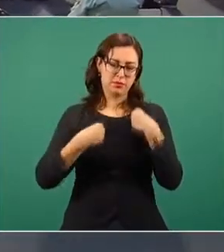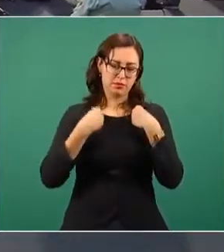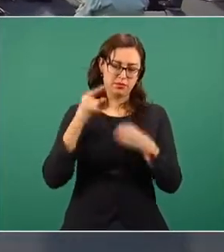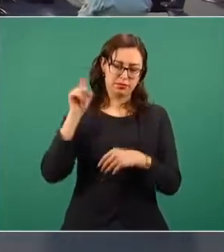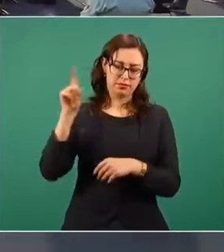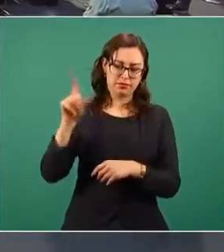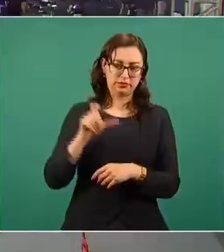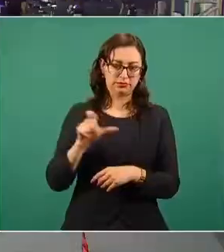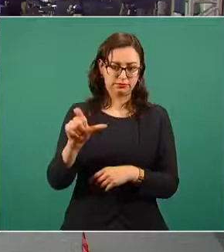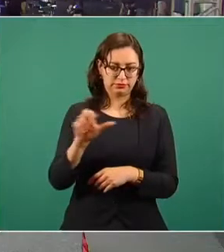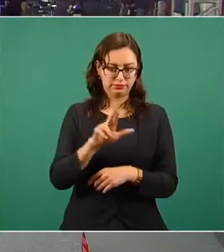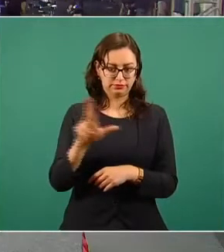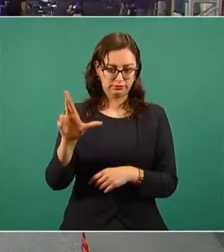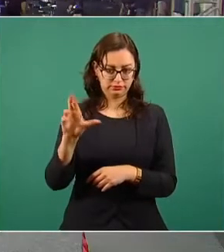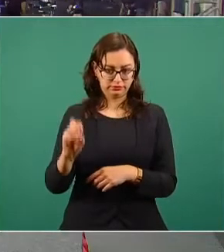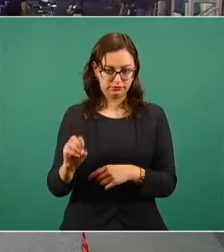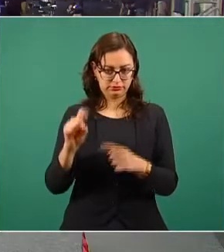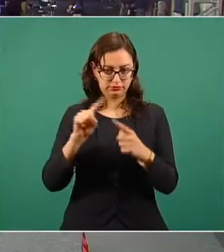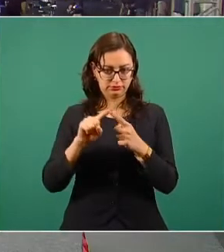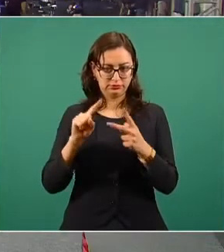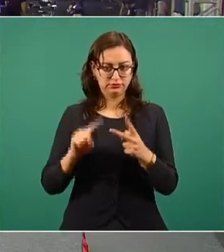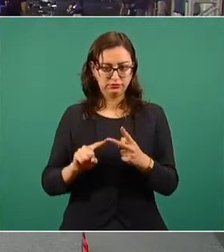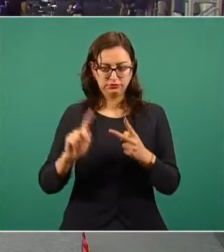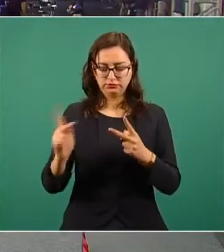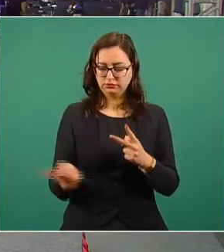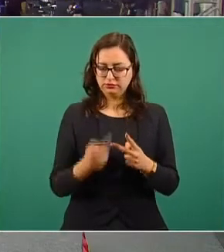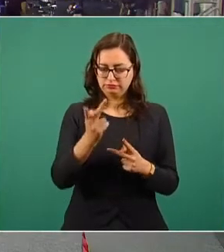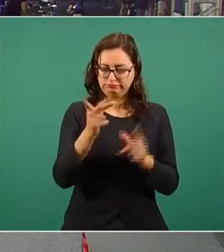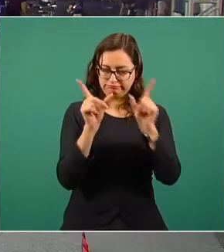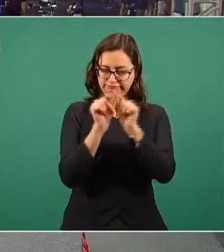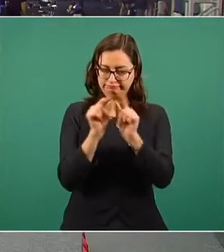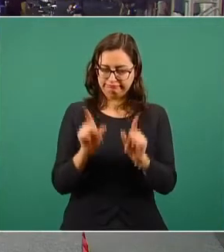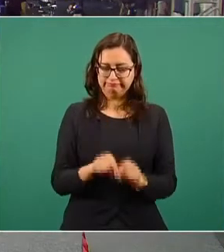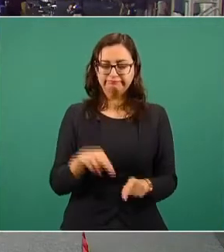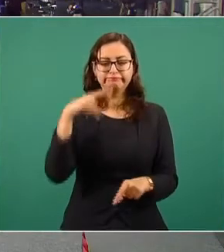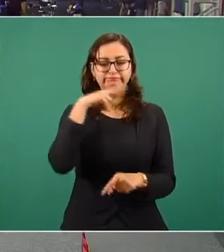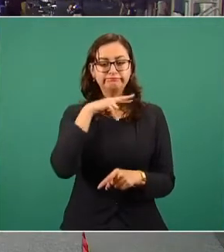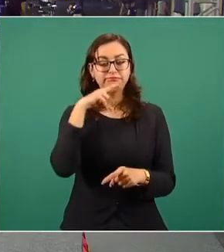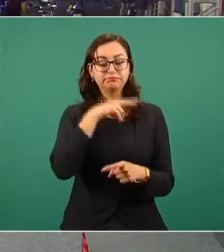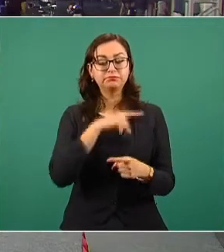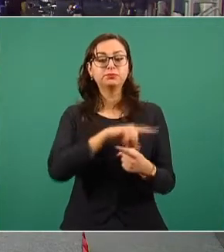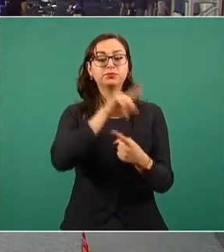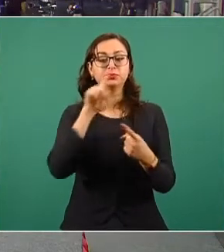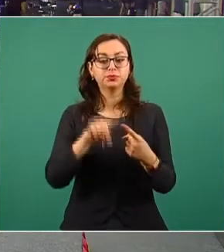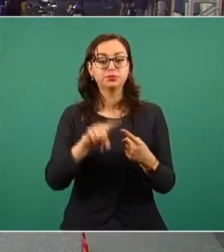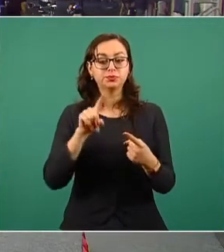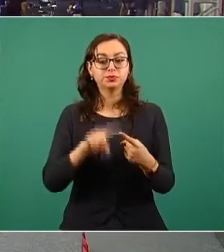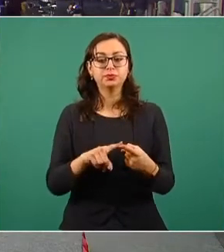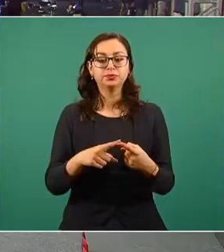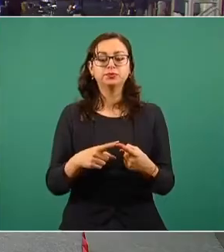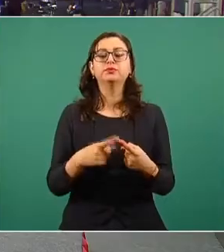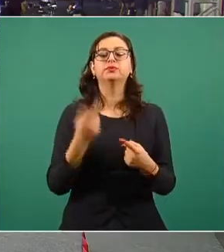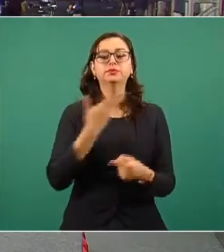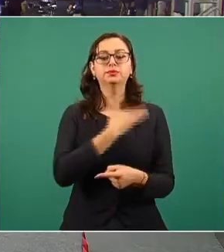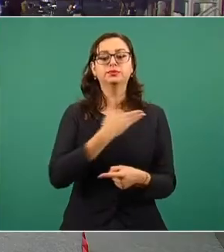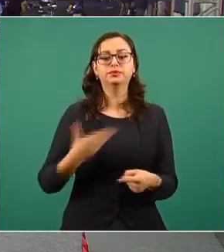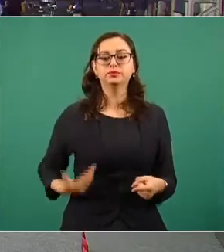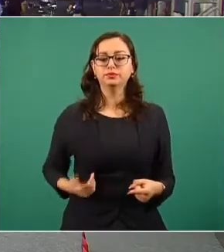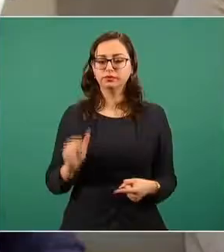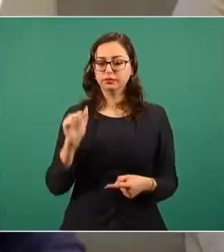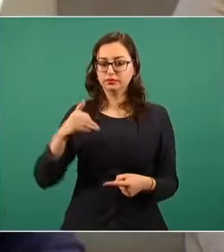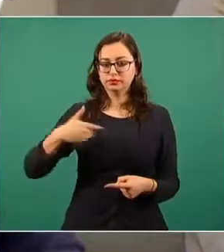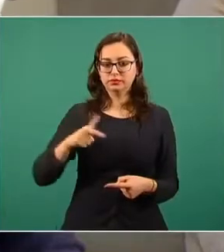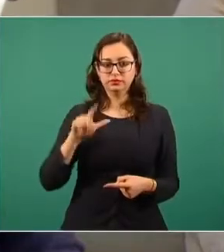Bueno, tengo dos preguntas muy rápidas. La primera, bueno, desde que el presidente Andrés Manuel López Obrador